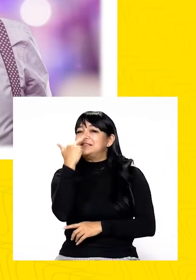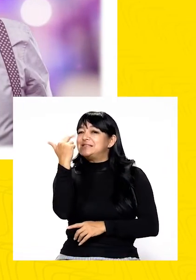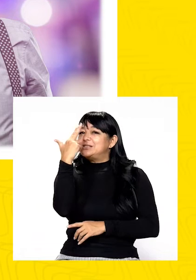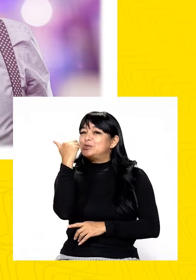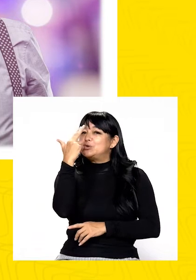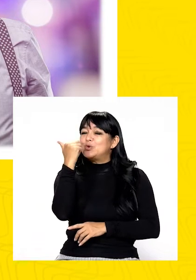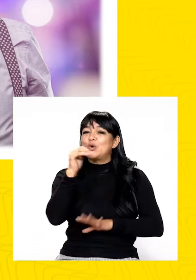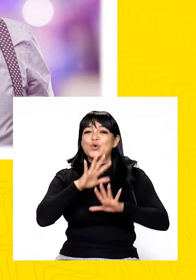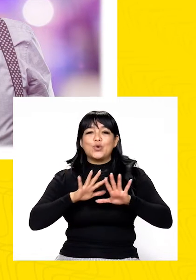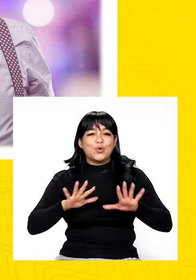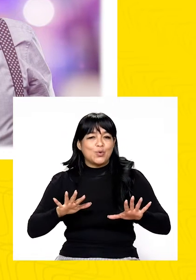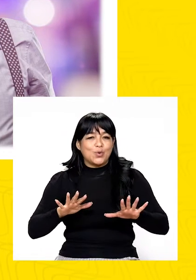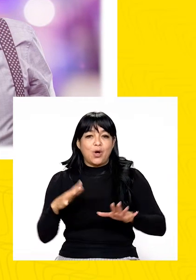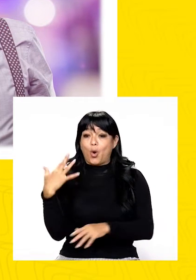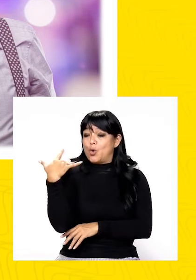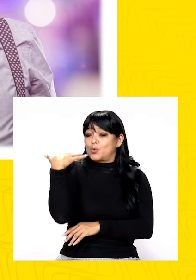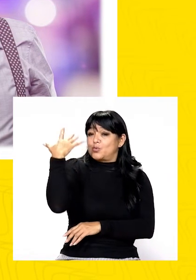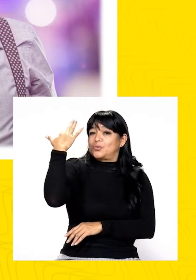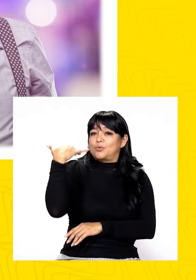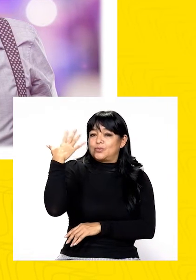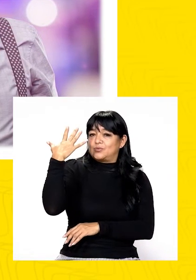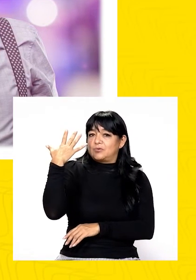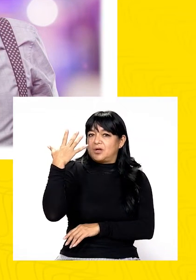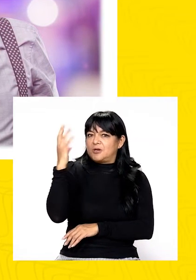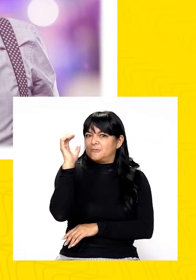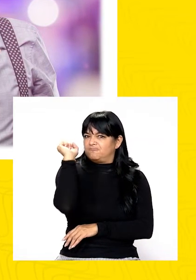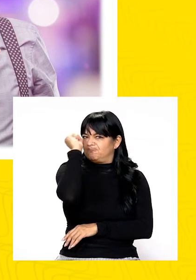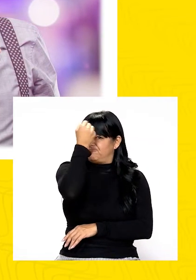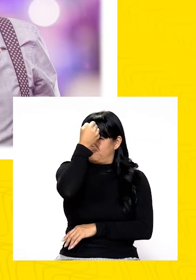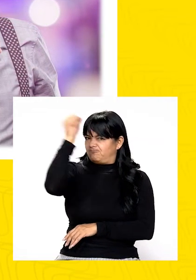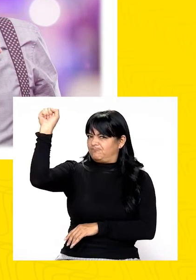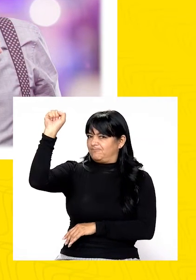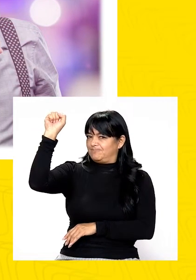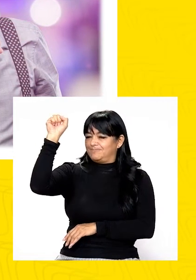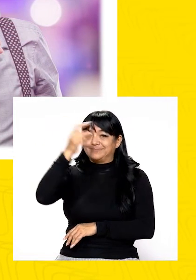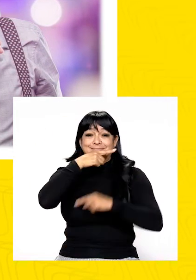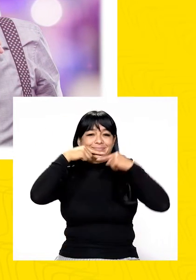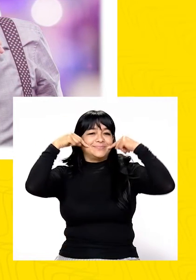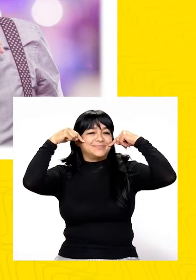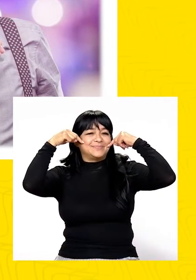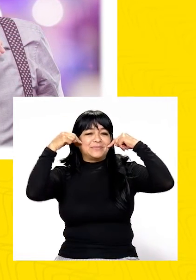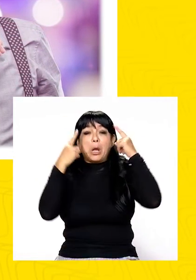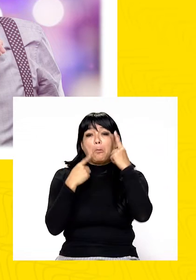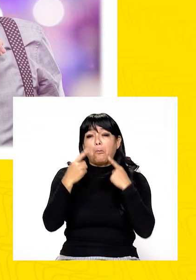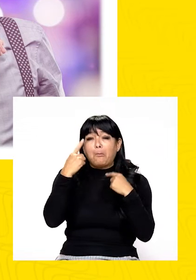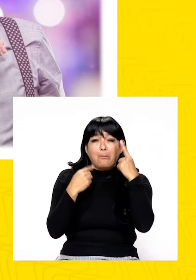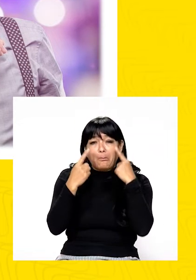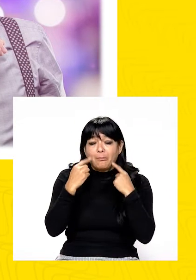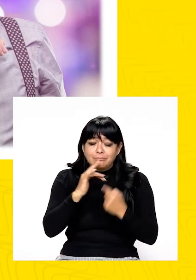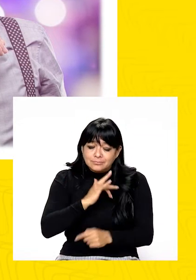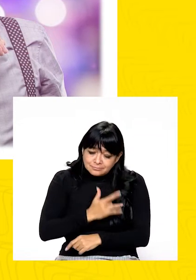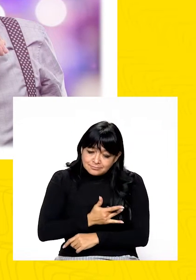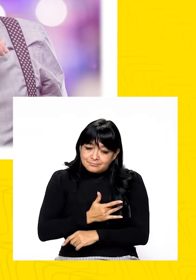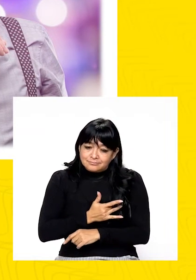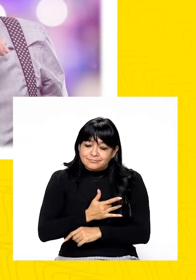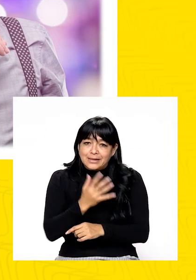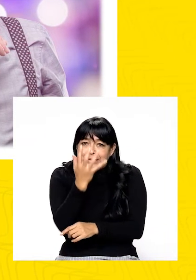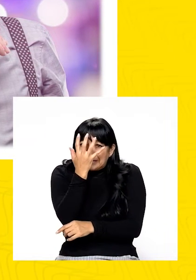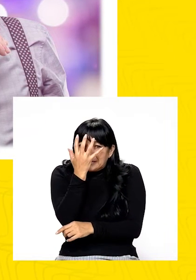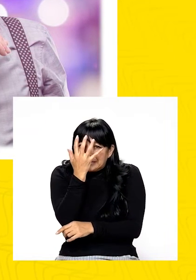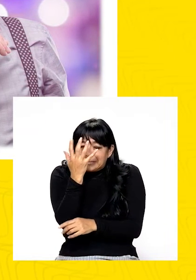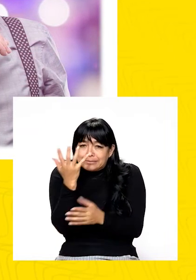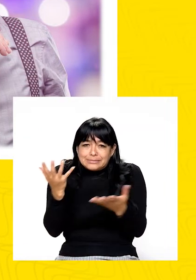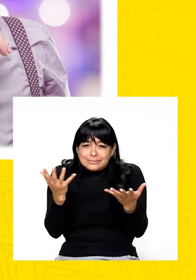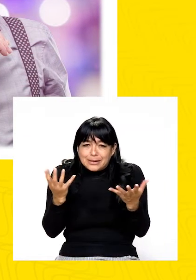desordenado, divertido, dócil, iluso, orgulloso, rebelde, risueño,